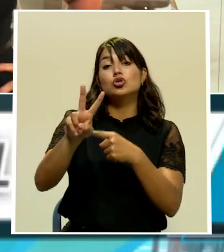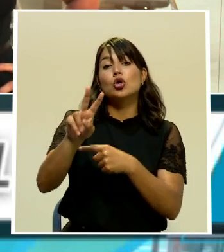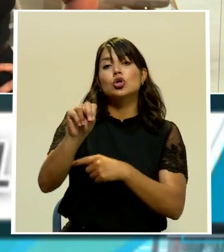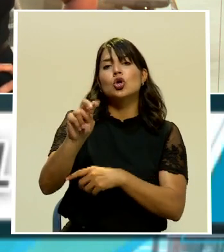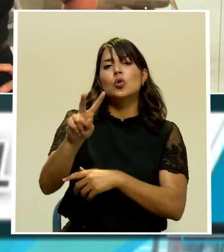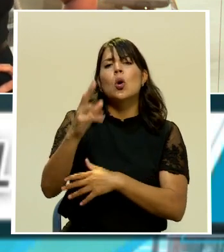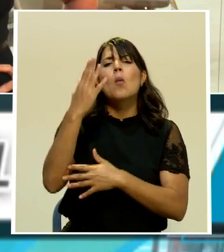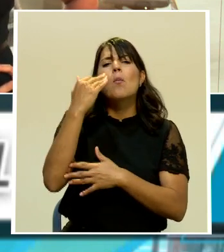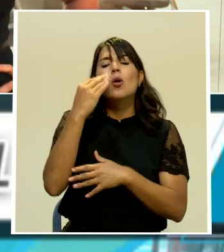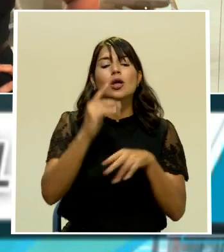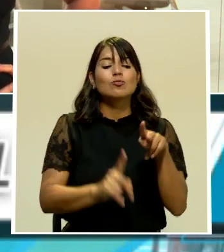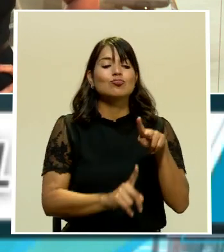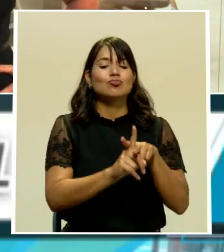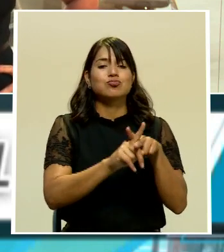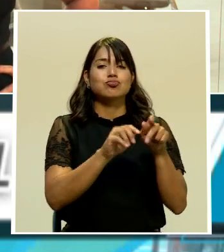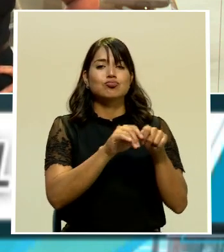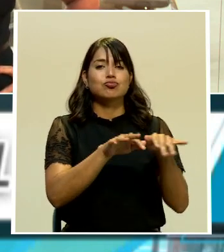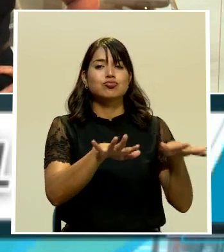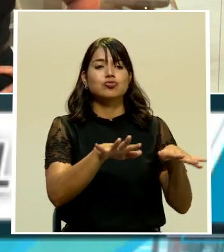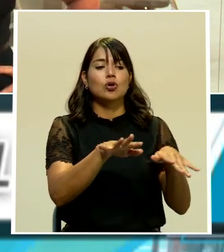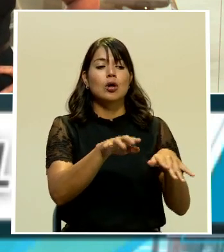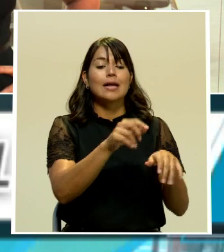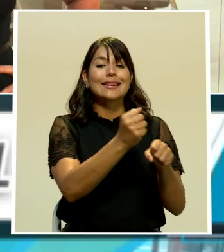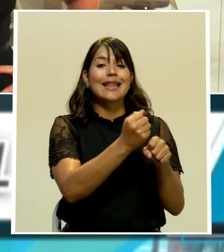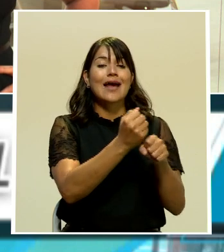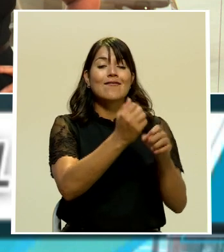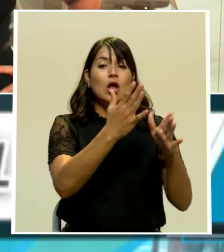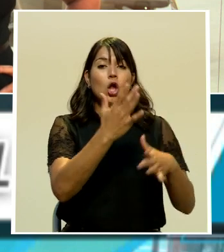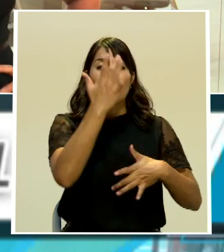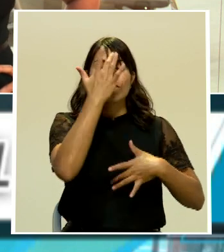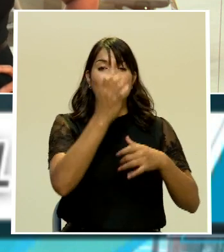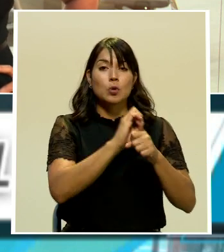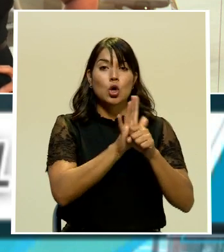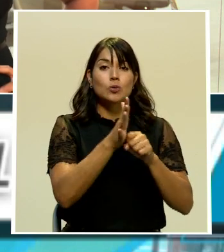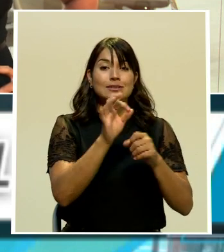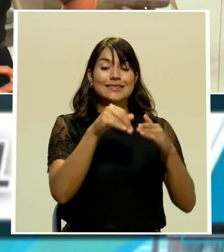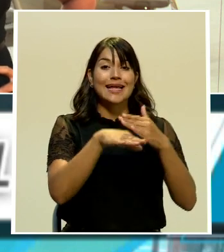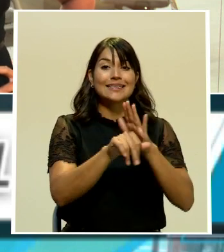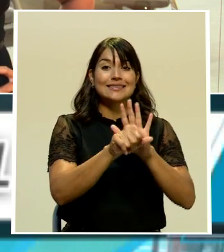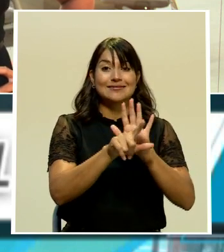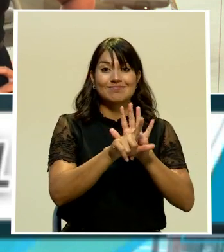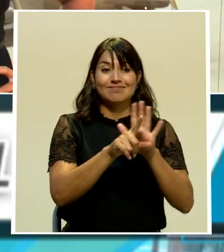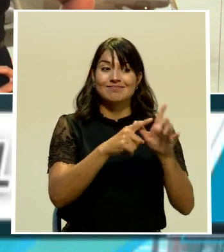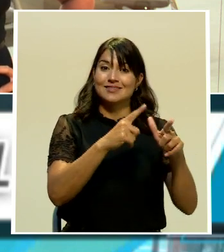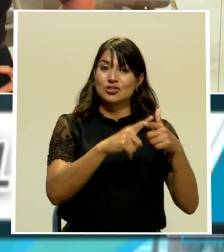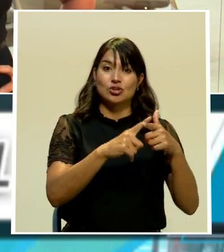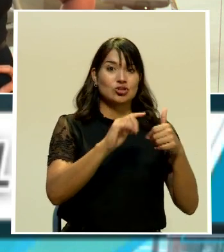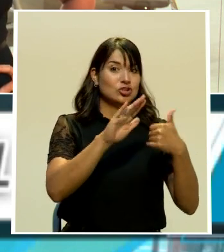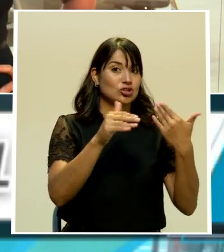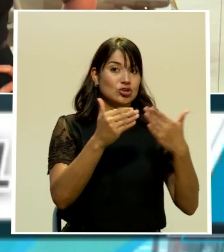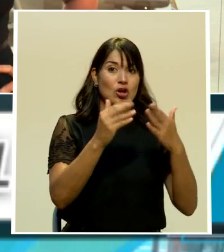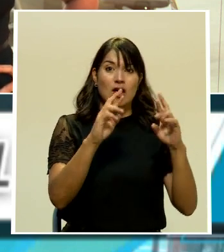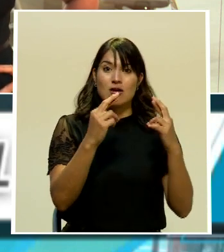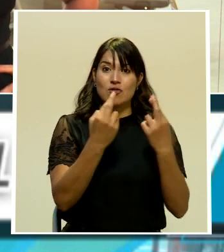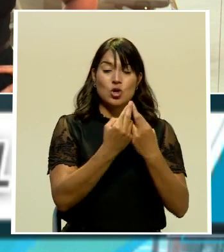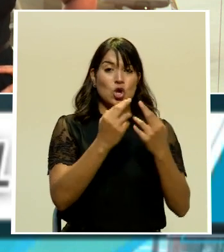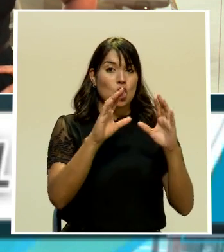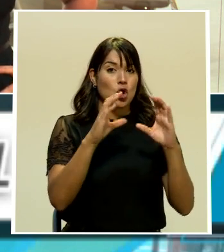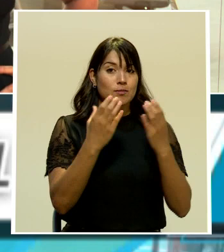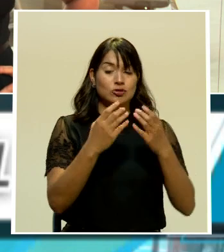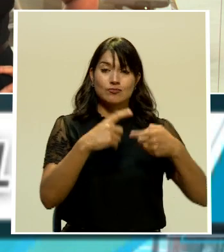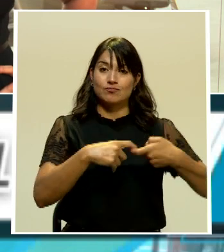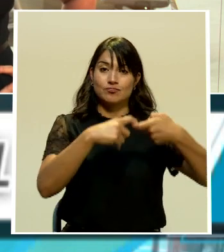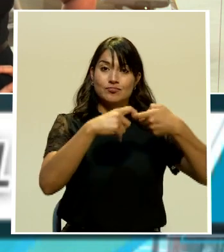la aparición de nuevos casos de COVID-19 en la Asamblea Legislativa. Ahí en la Asamblea tenemos a nuestra compañera